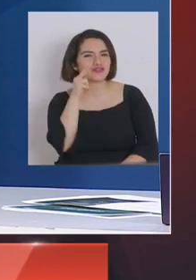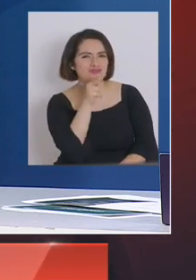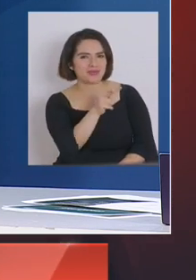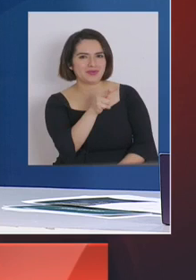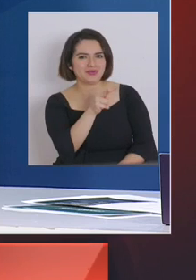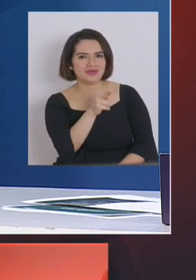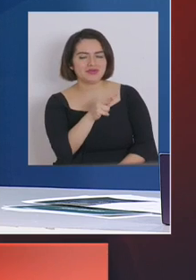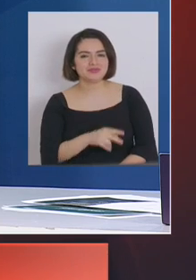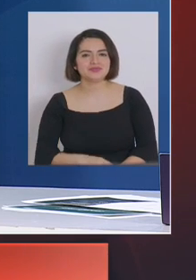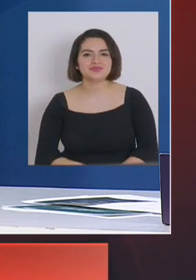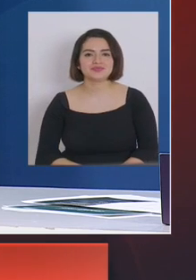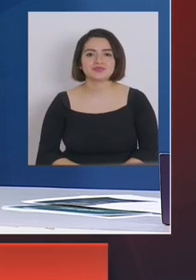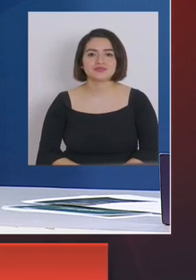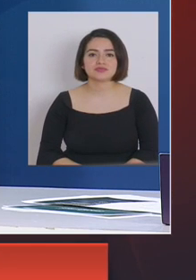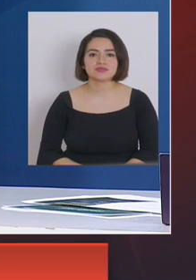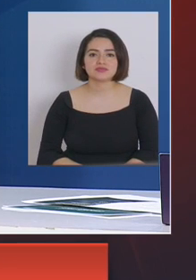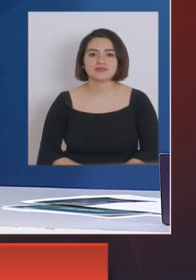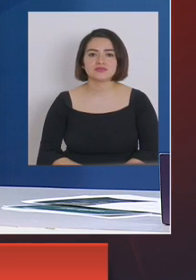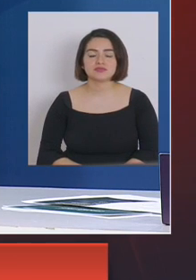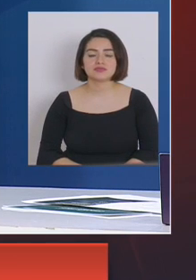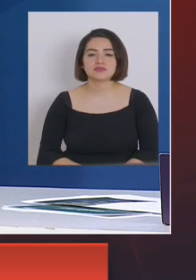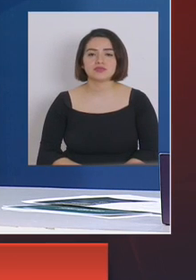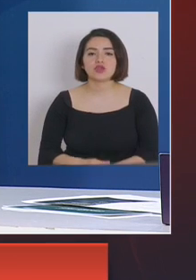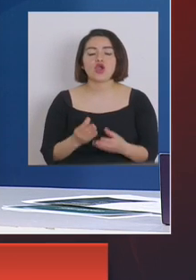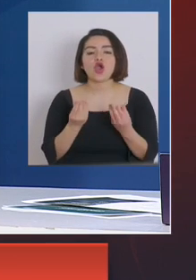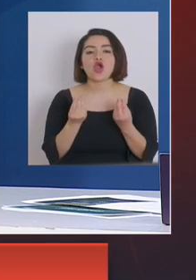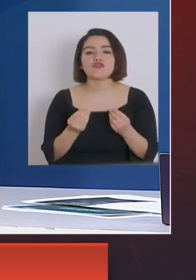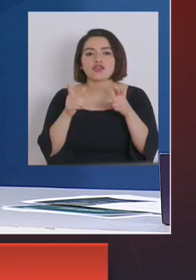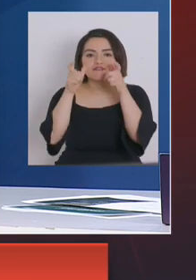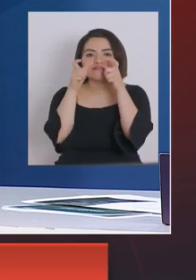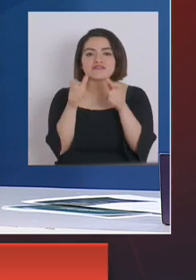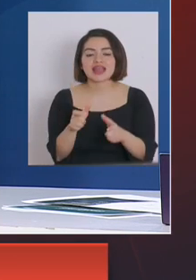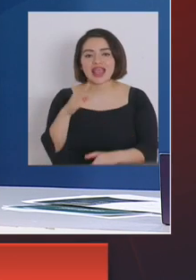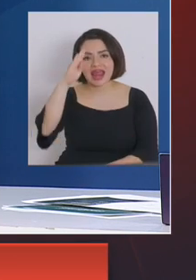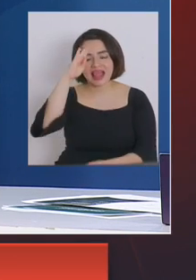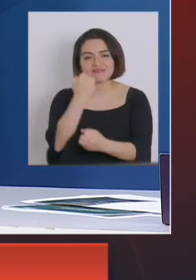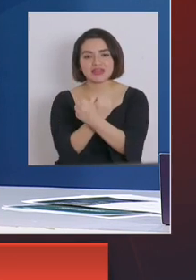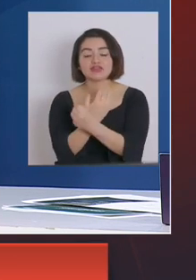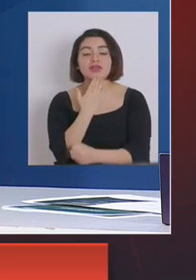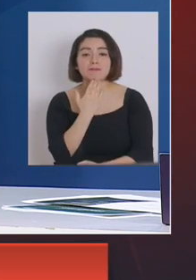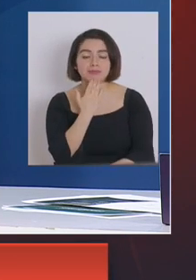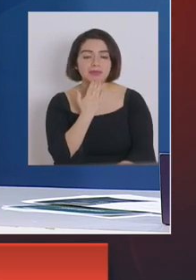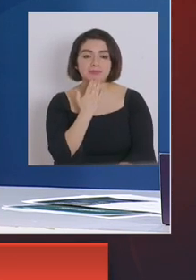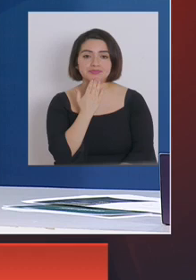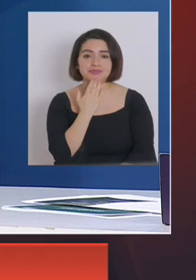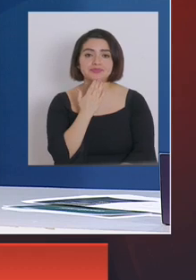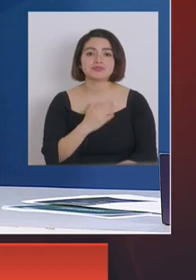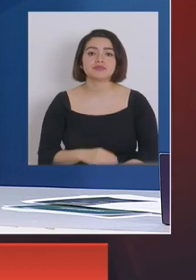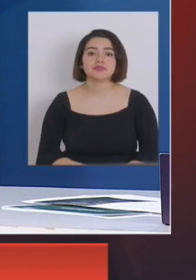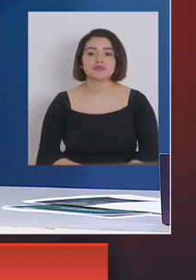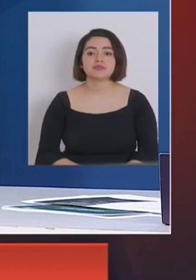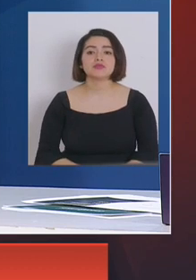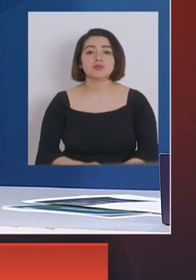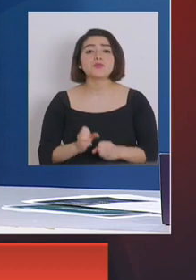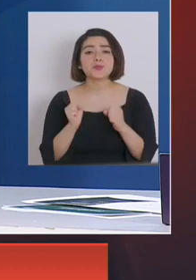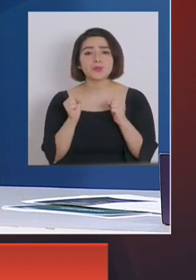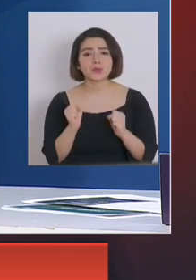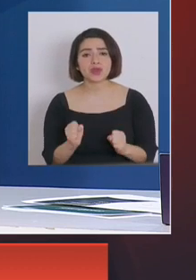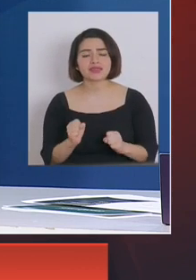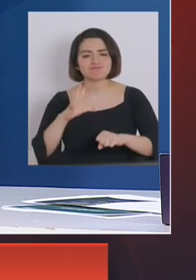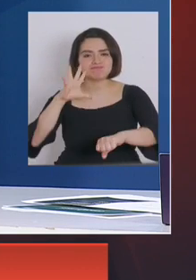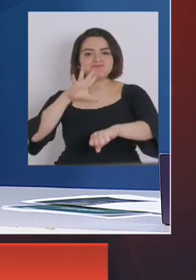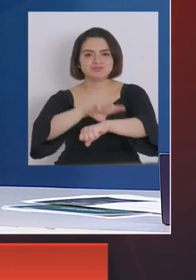y obviamente también el carabinero también tiene atribuciones de llevar obviamente